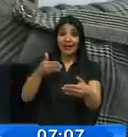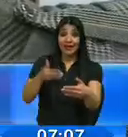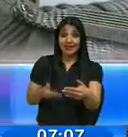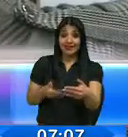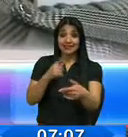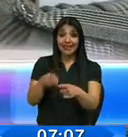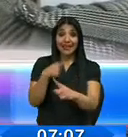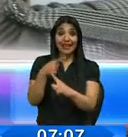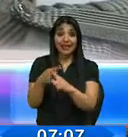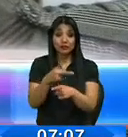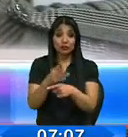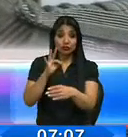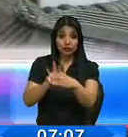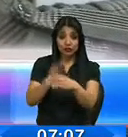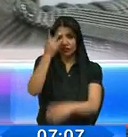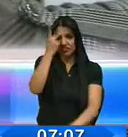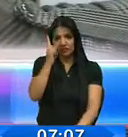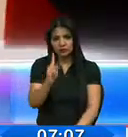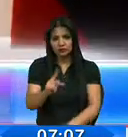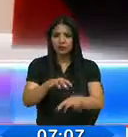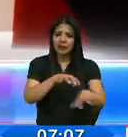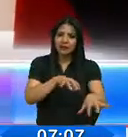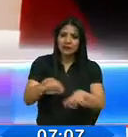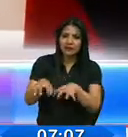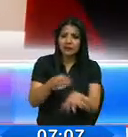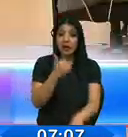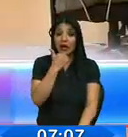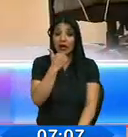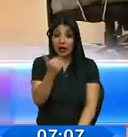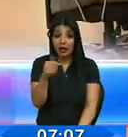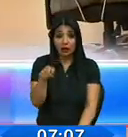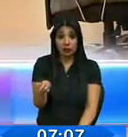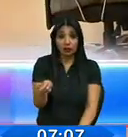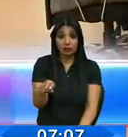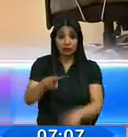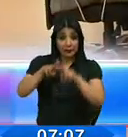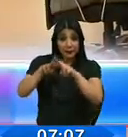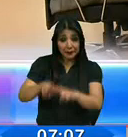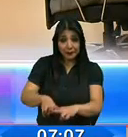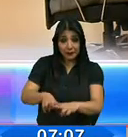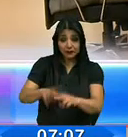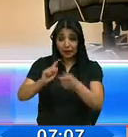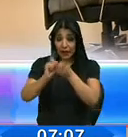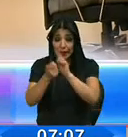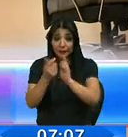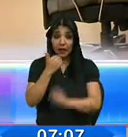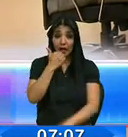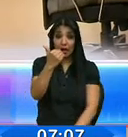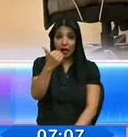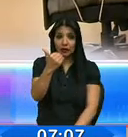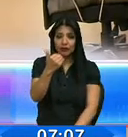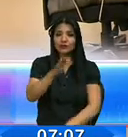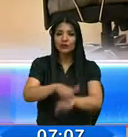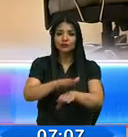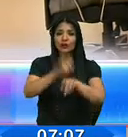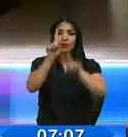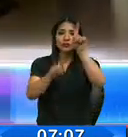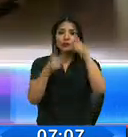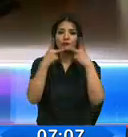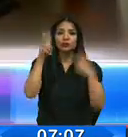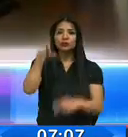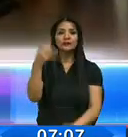decisiones tomadas en ejercicio de atribuciones extraordinarias del Consejo Transitorio tras la consulta popular del 2018.